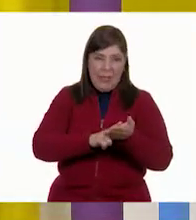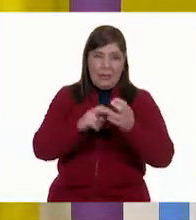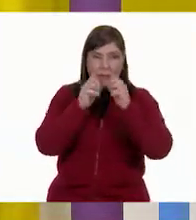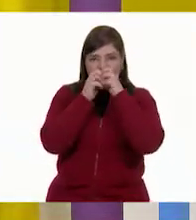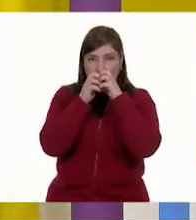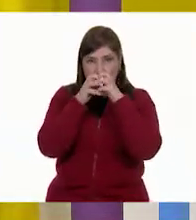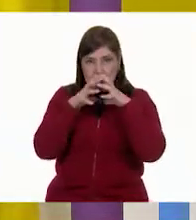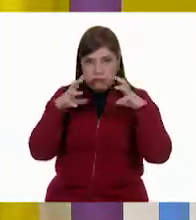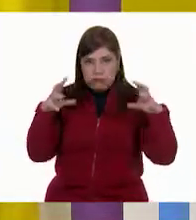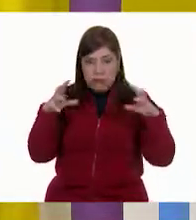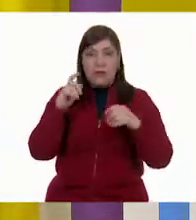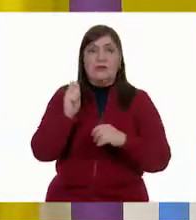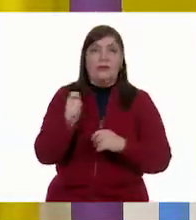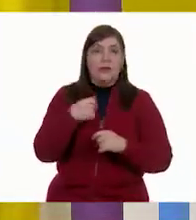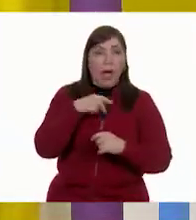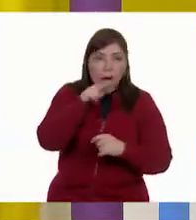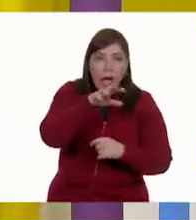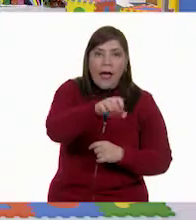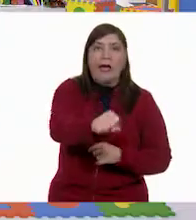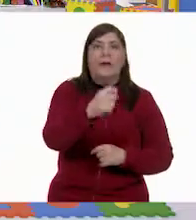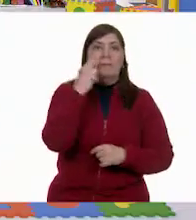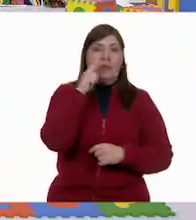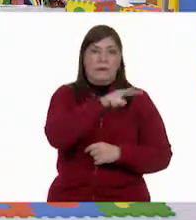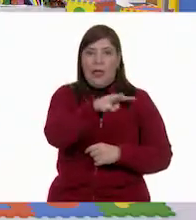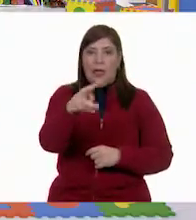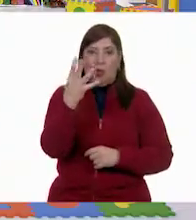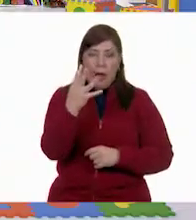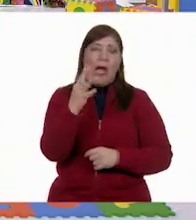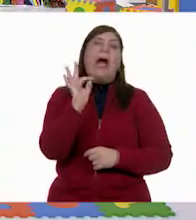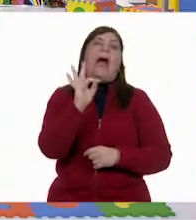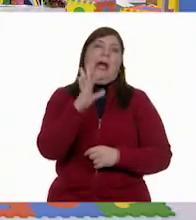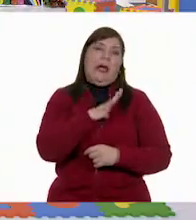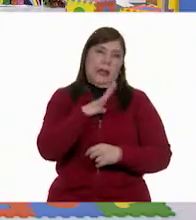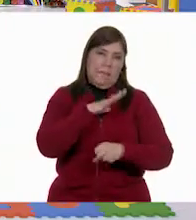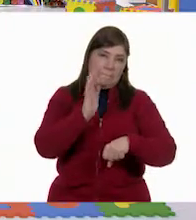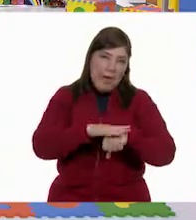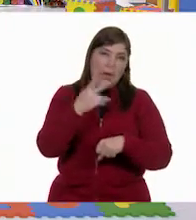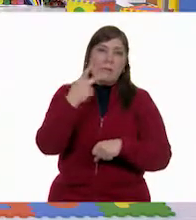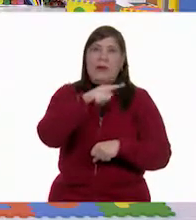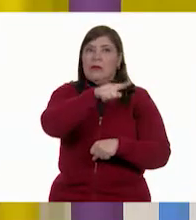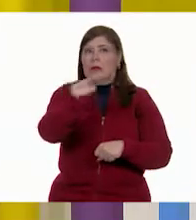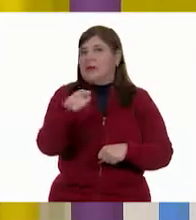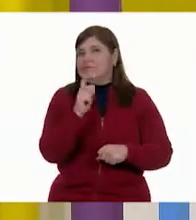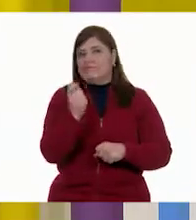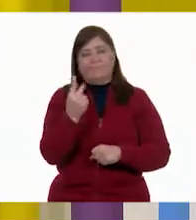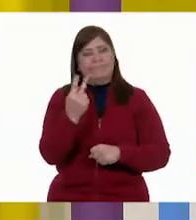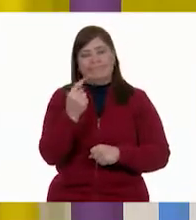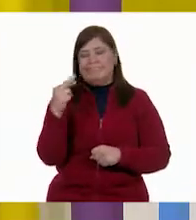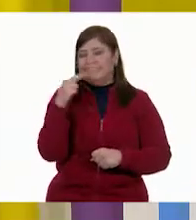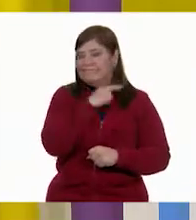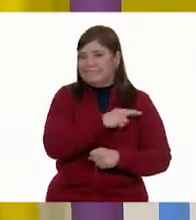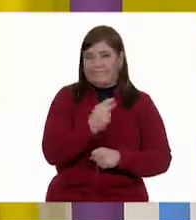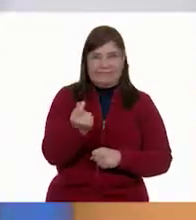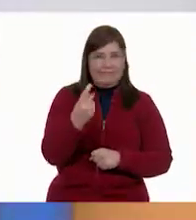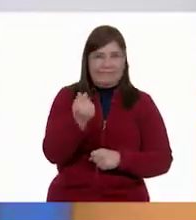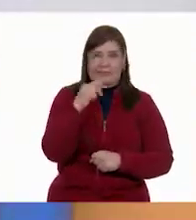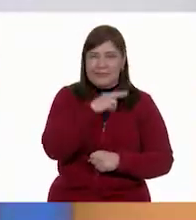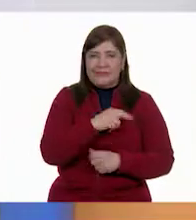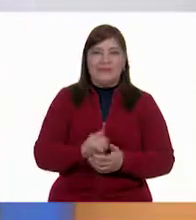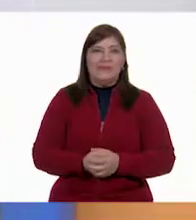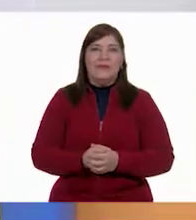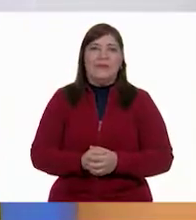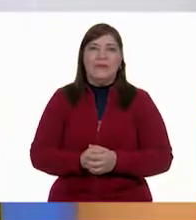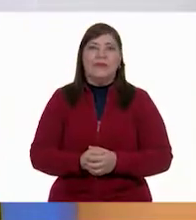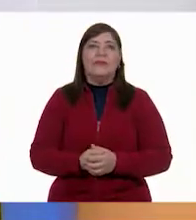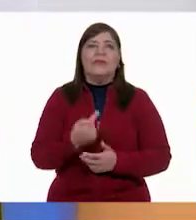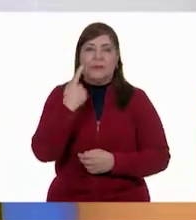que fueron cuatro. Alcancé a ver a cuatro. Muy Seguramente hay más, pero bueno, en la televisión todo pasa muy, muy rápido. Excelente. Ya tenemos